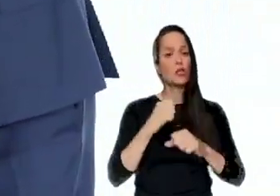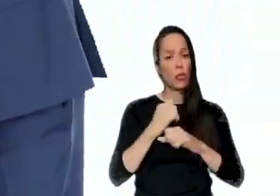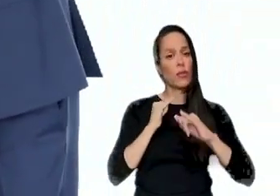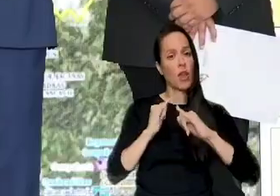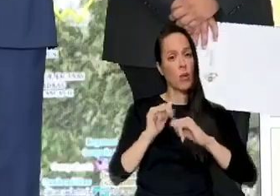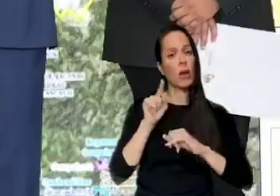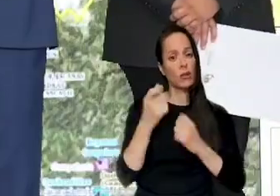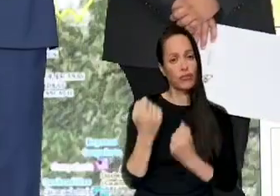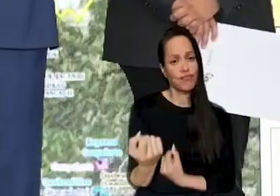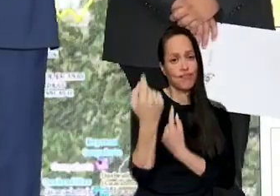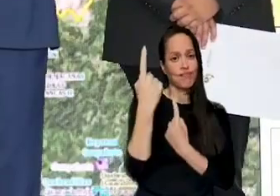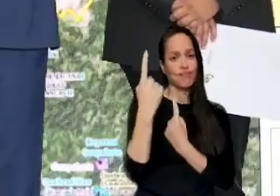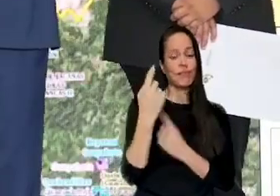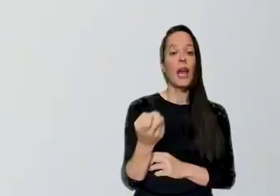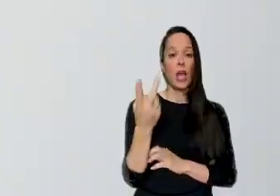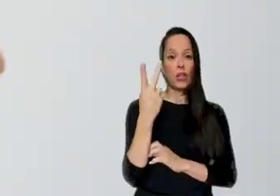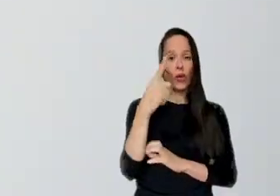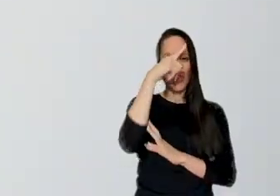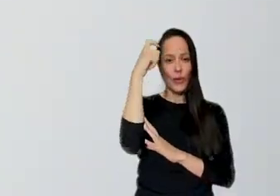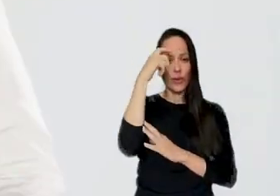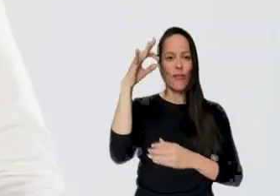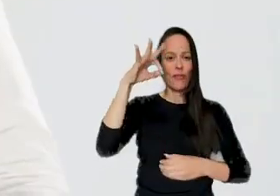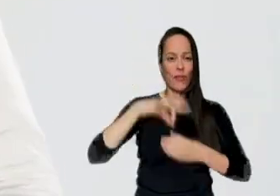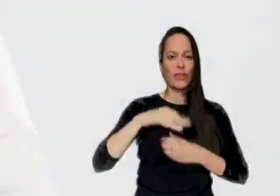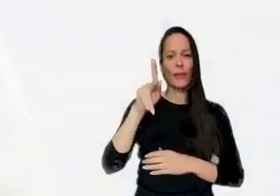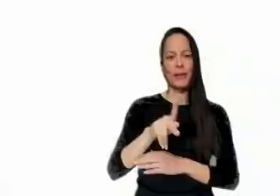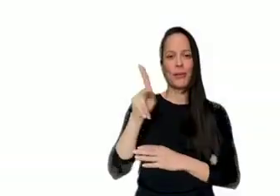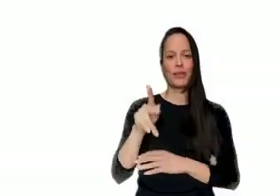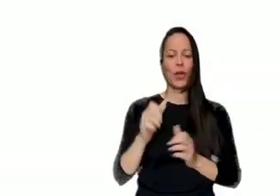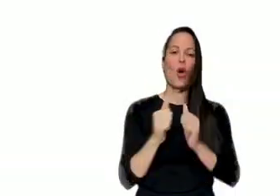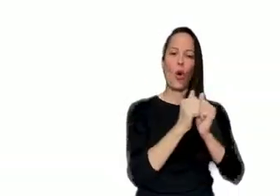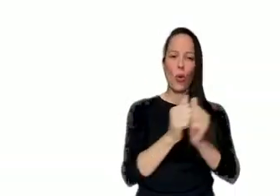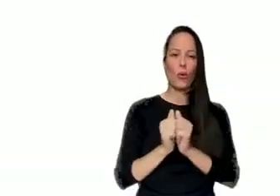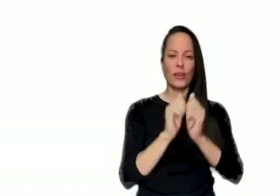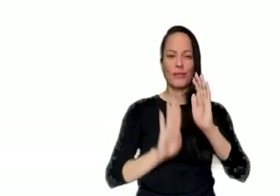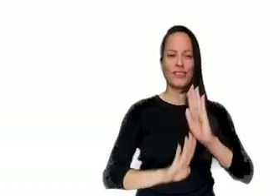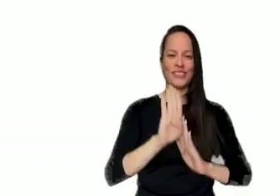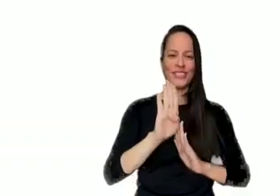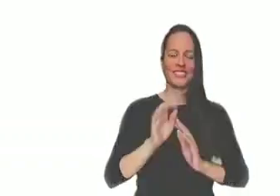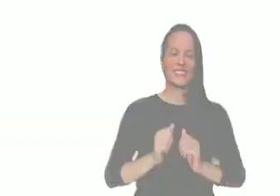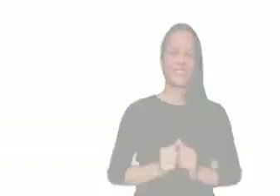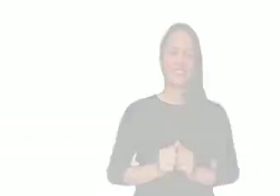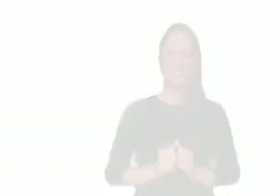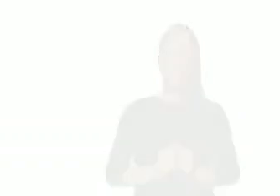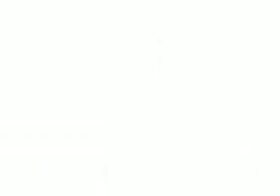responde y que está pendiente a los municipios. Este 2 de junio, únete al progreso. Vota por Pedro Pierluisi.